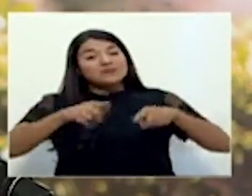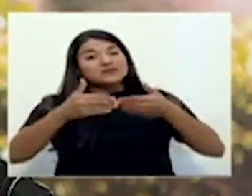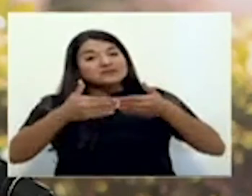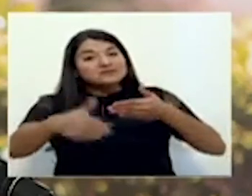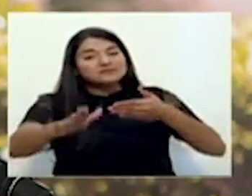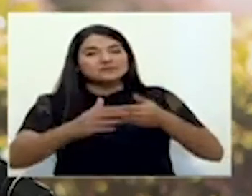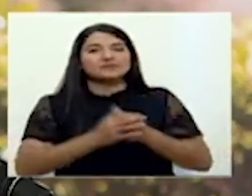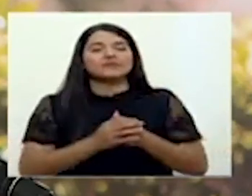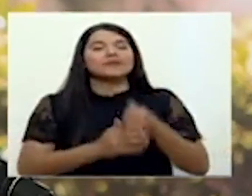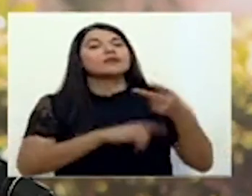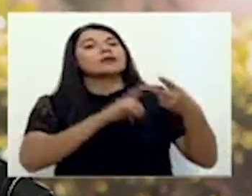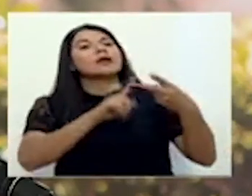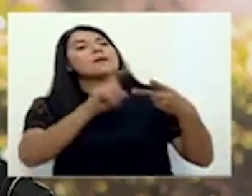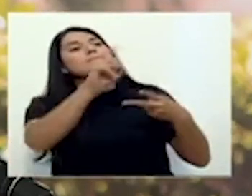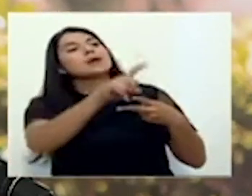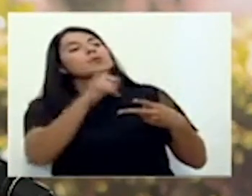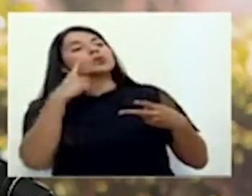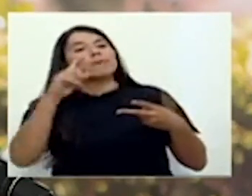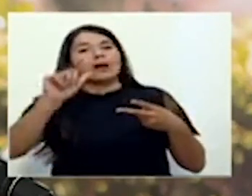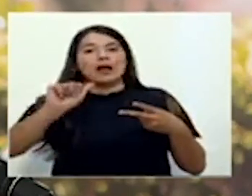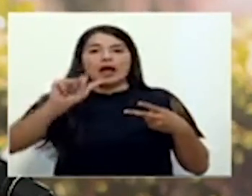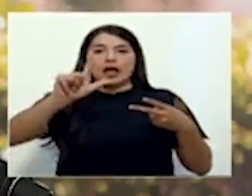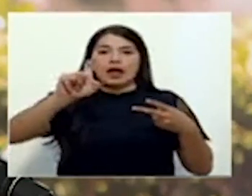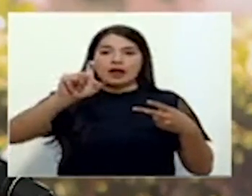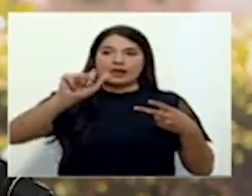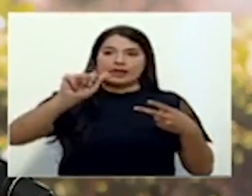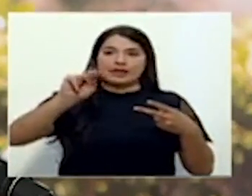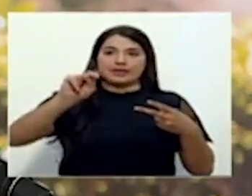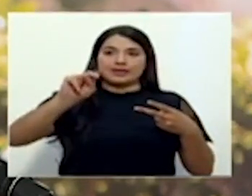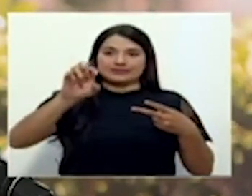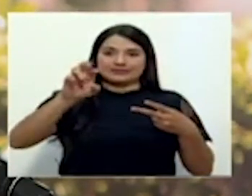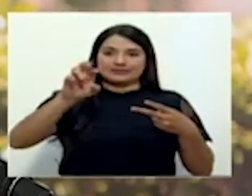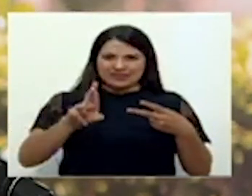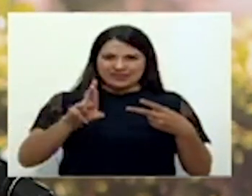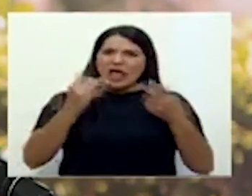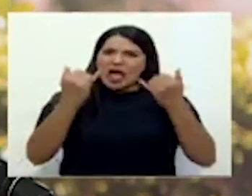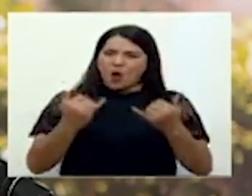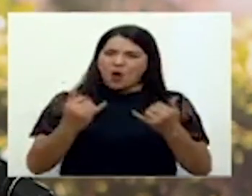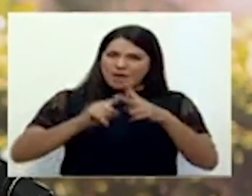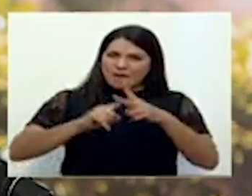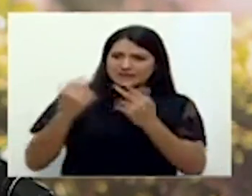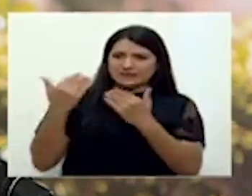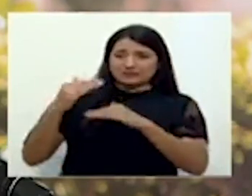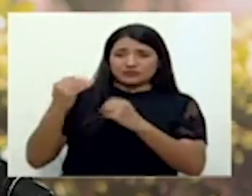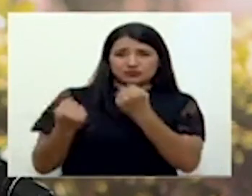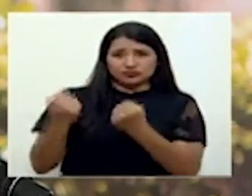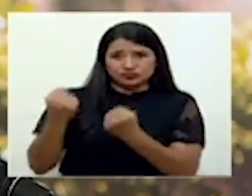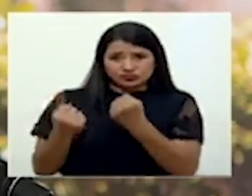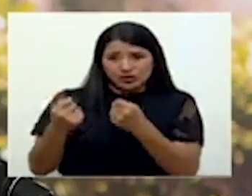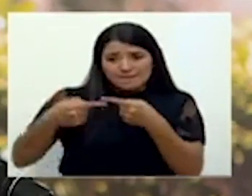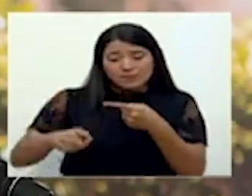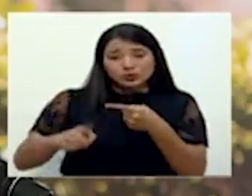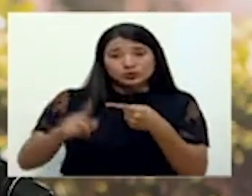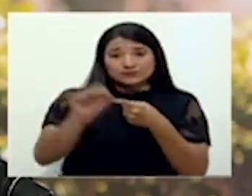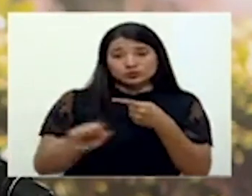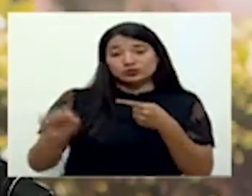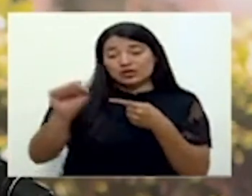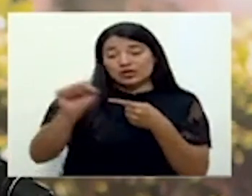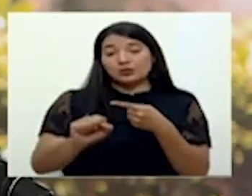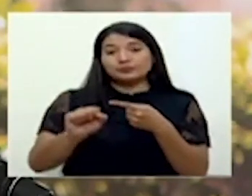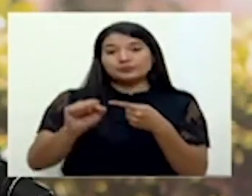sobre la restricción que empieza vehicular, que empieza a regir a partir del próximo sábado,